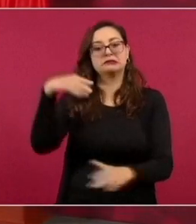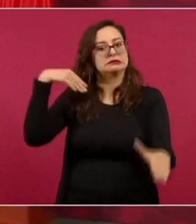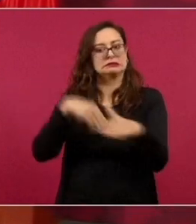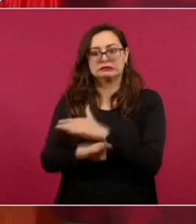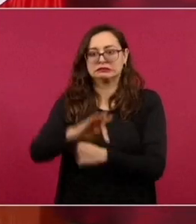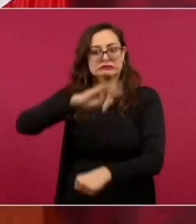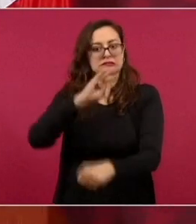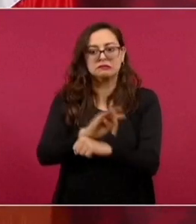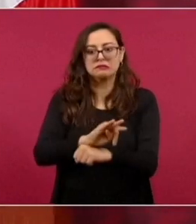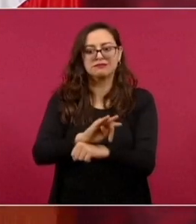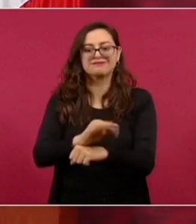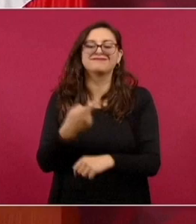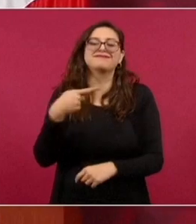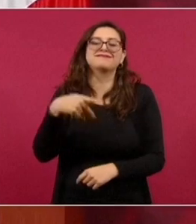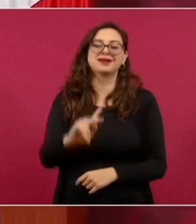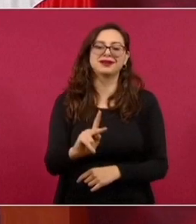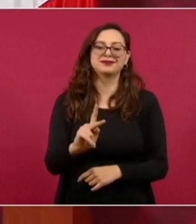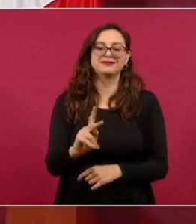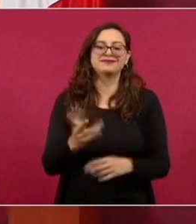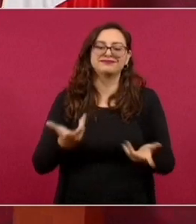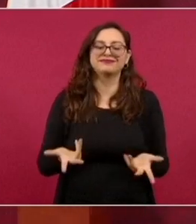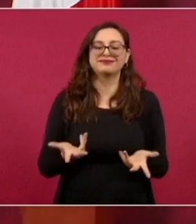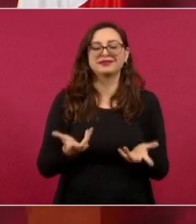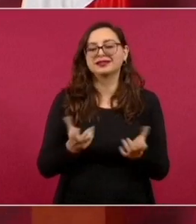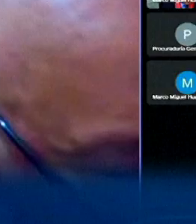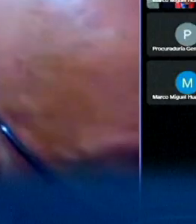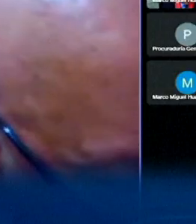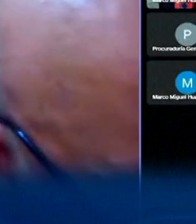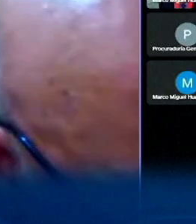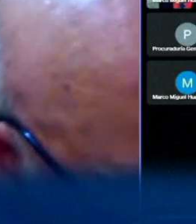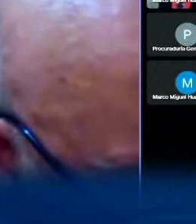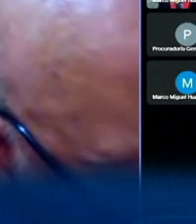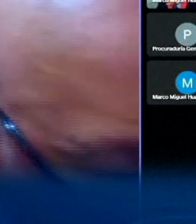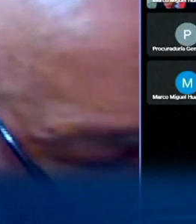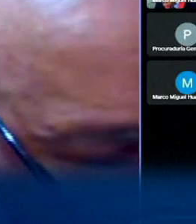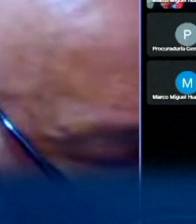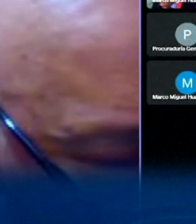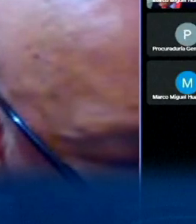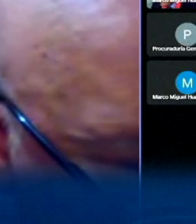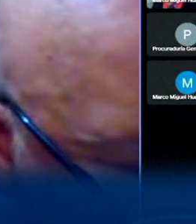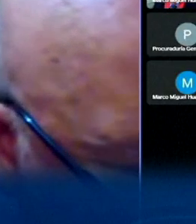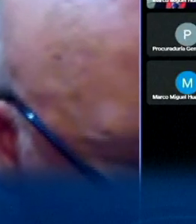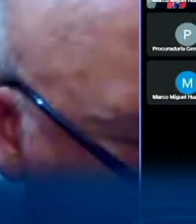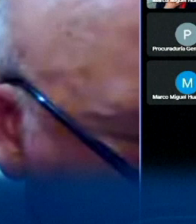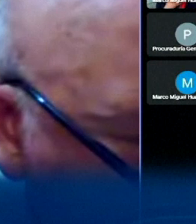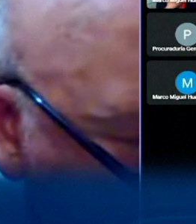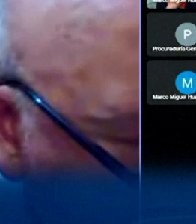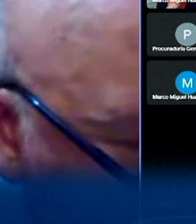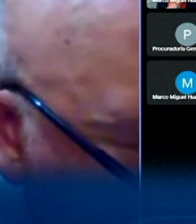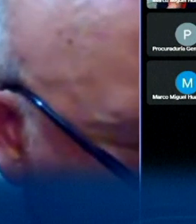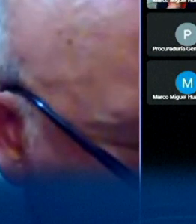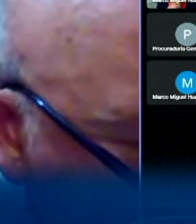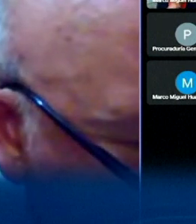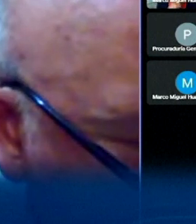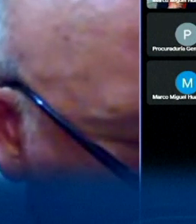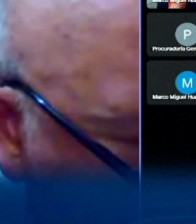ya tenían intervenido su teléfono. López Obrador aseguró que Castillo fue víctima de